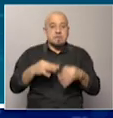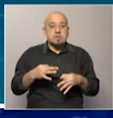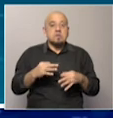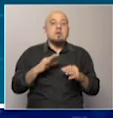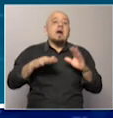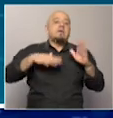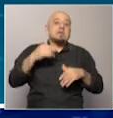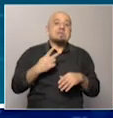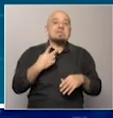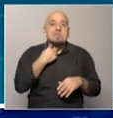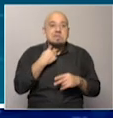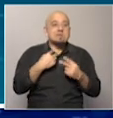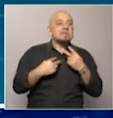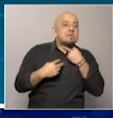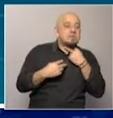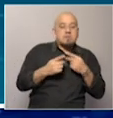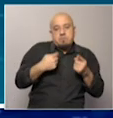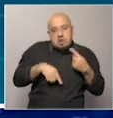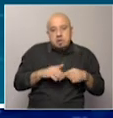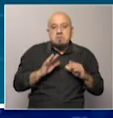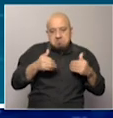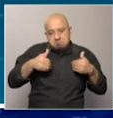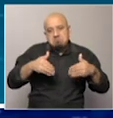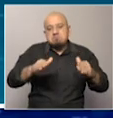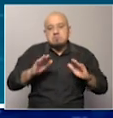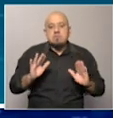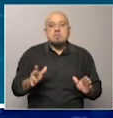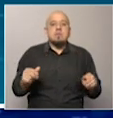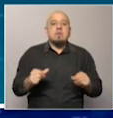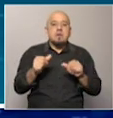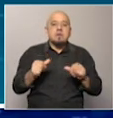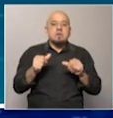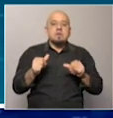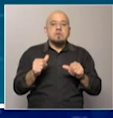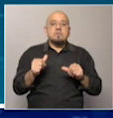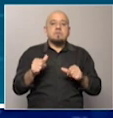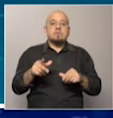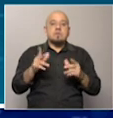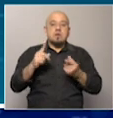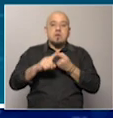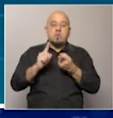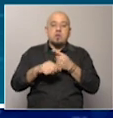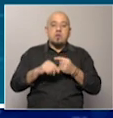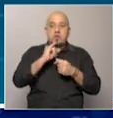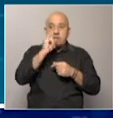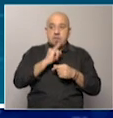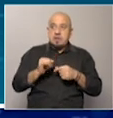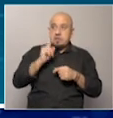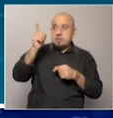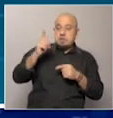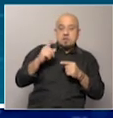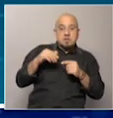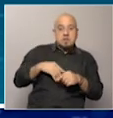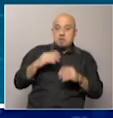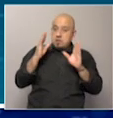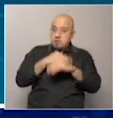que mete la pata todo lo que puede, finalmente va a salir como alguien que ha gestado, de alguna manera, un acuerdo de paz en Oriente Medio, cosa que no